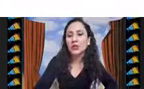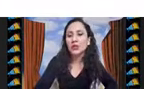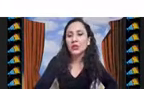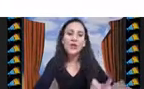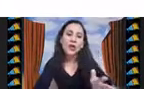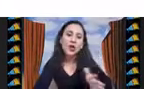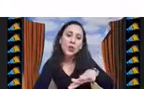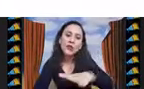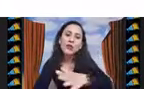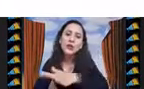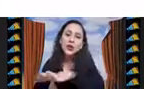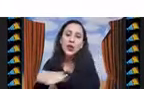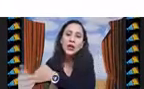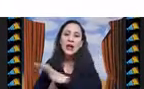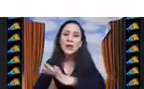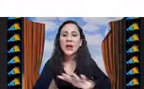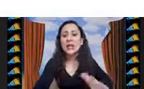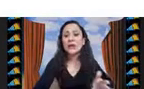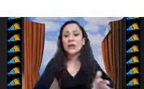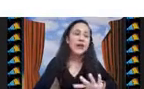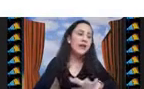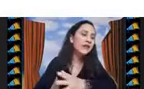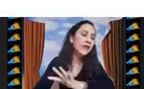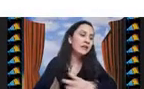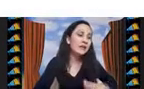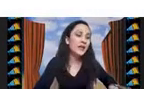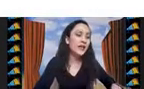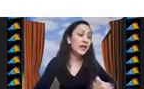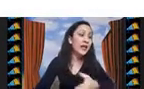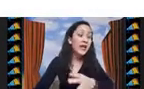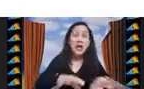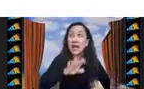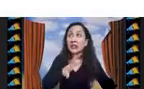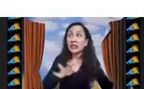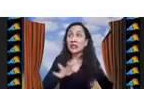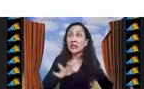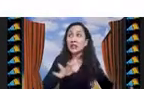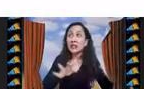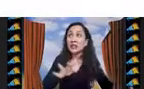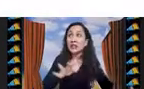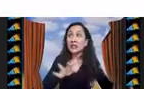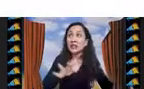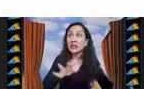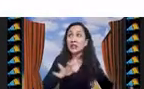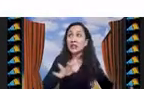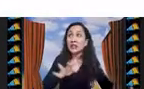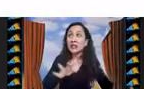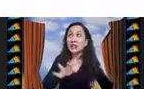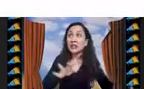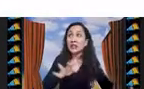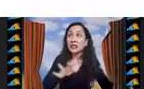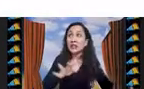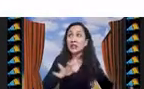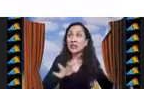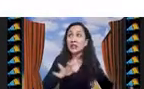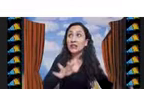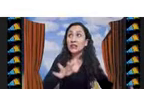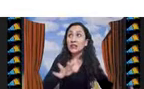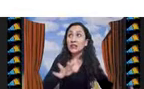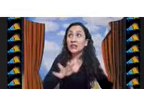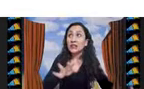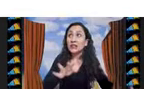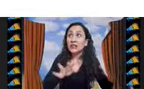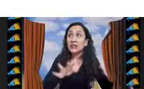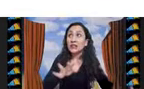y yo quisiera ver cómo funciona para diferentes instancias que se me puedan presentar, por ejemplo, para el